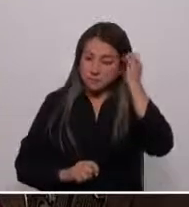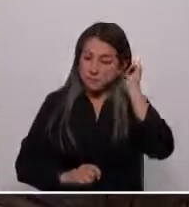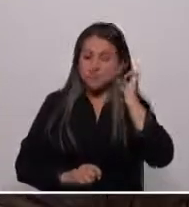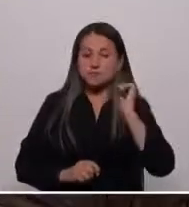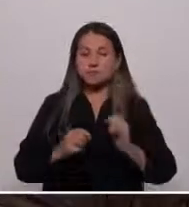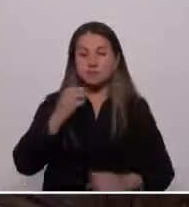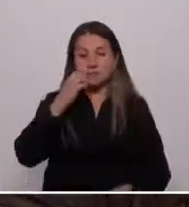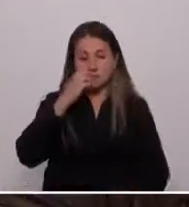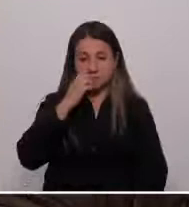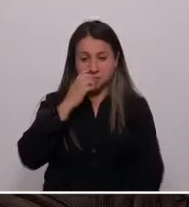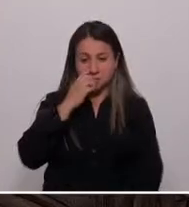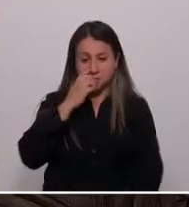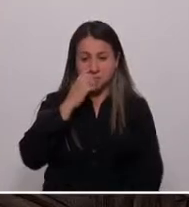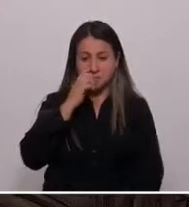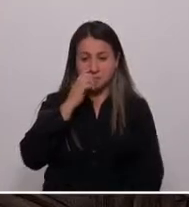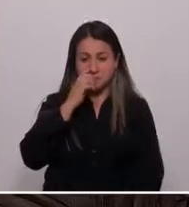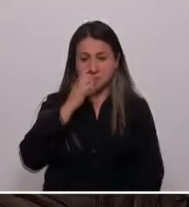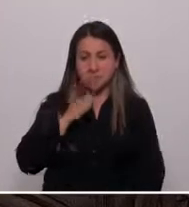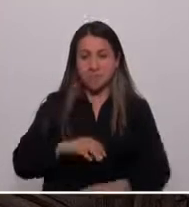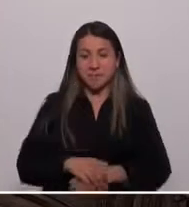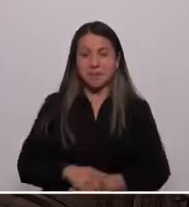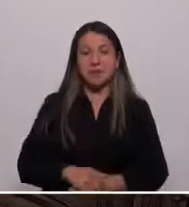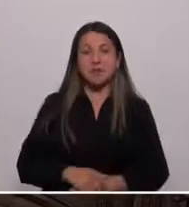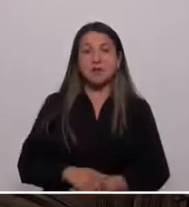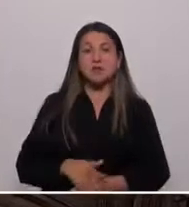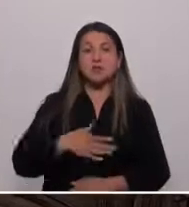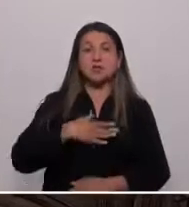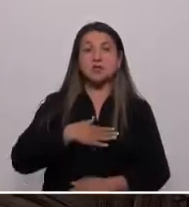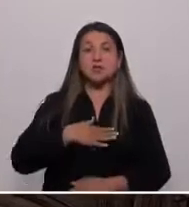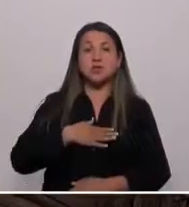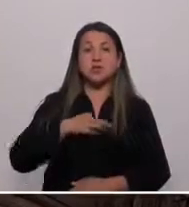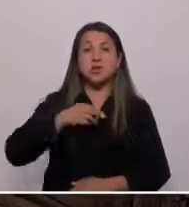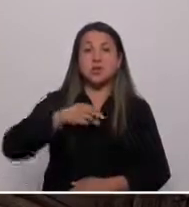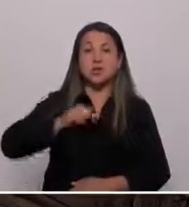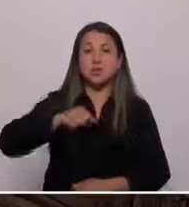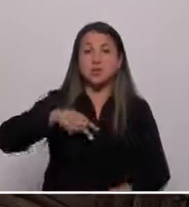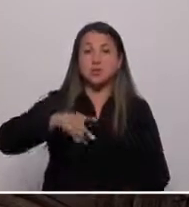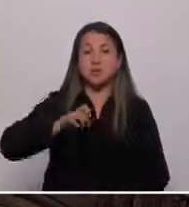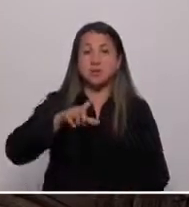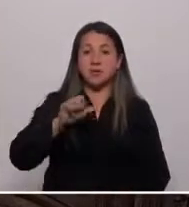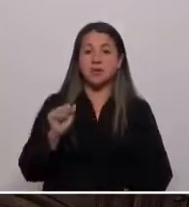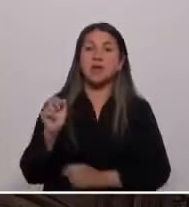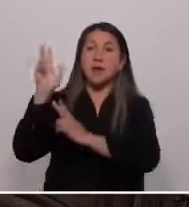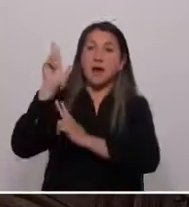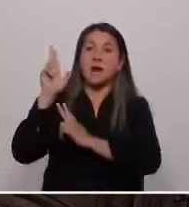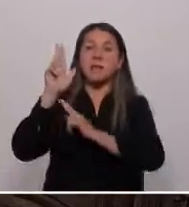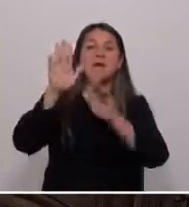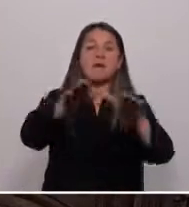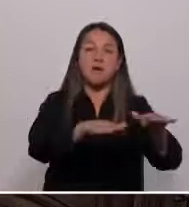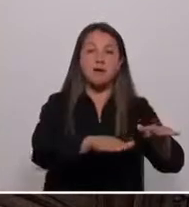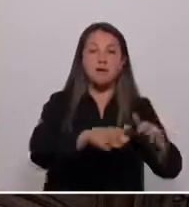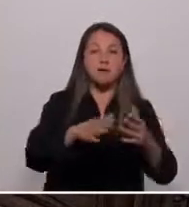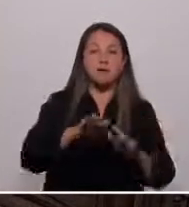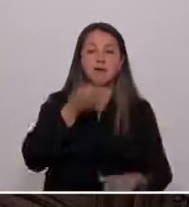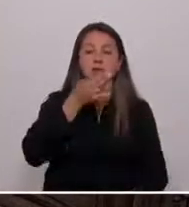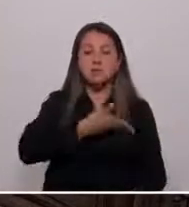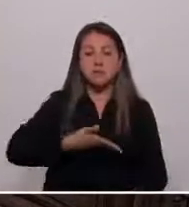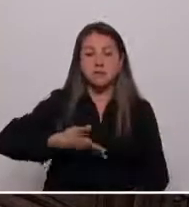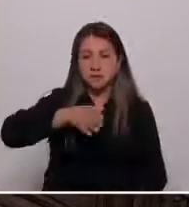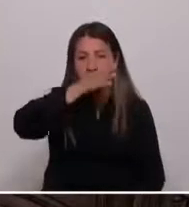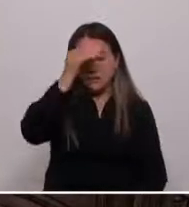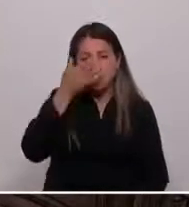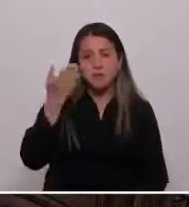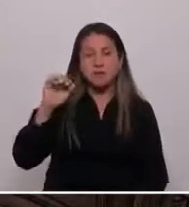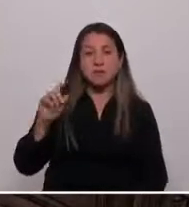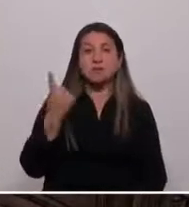Yo no tengo el estándar de Mandela para pedir que bajen las armas, señaló la presidenta de la Convención, Elisa Loncón, el pasado 1 de agosto,